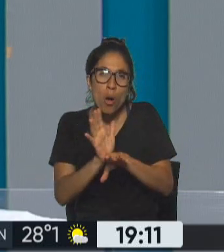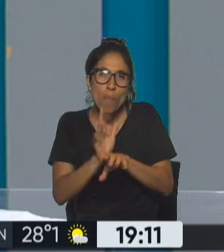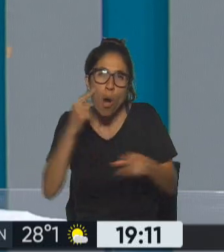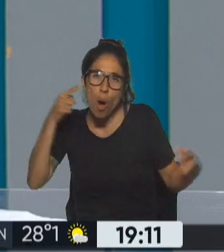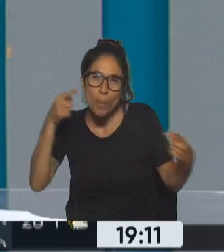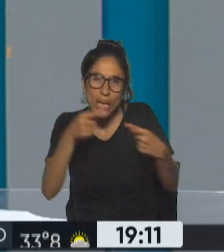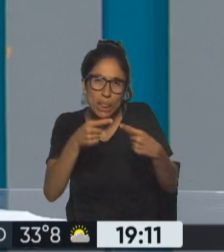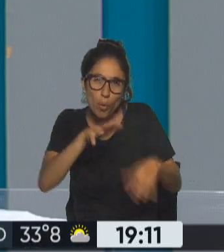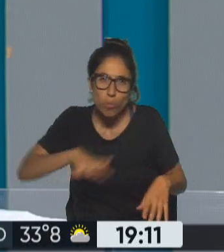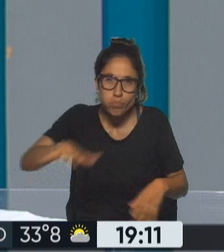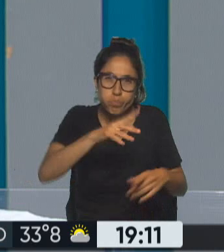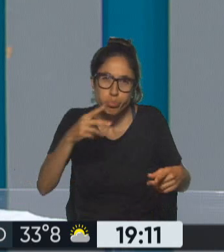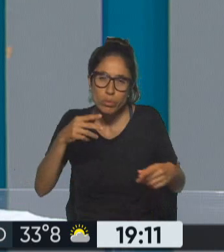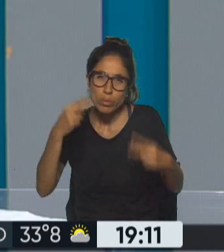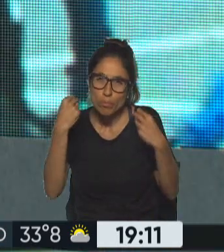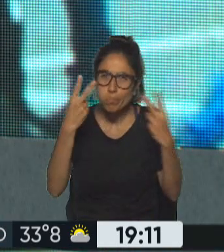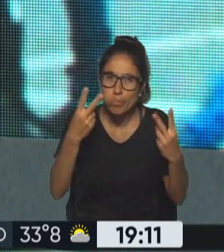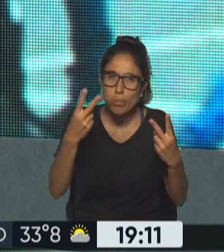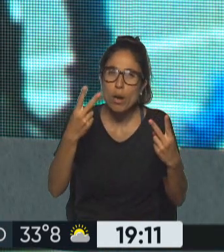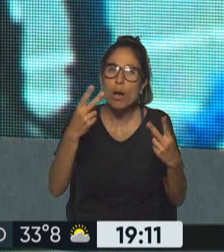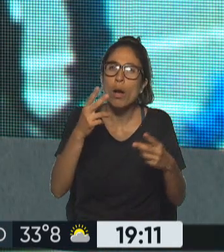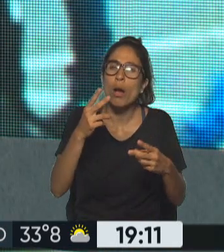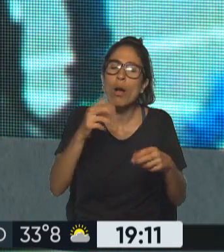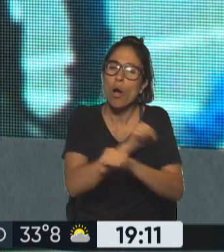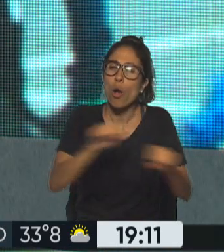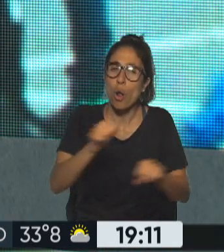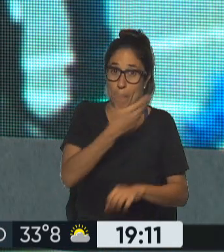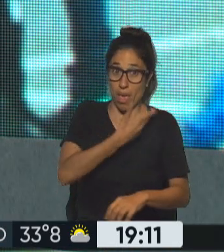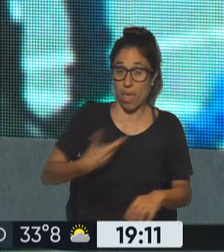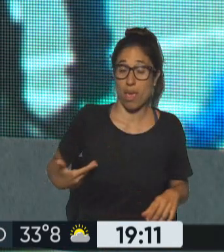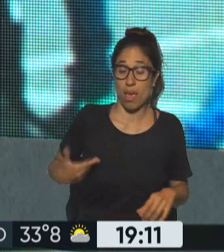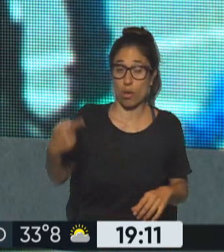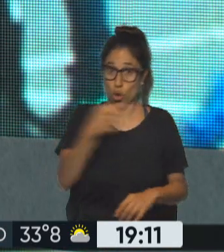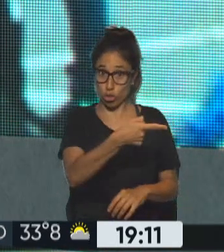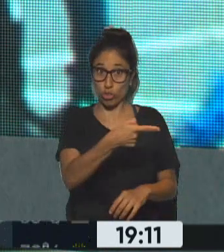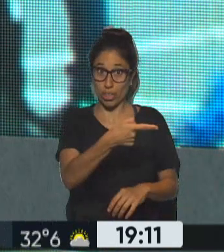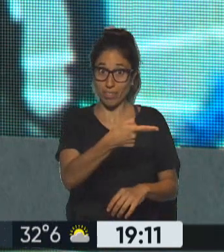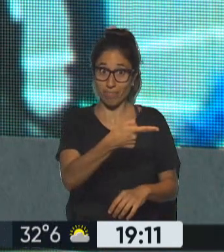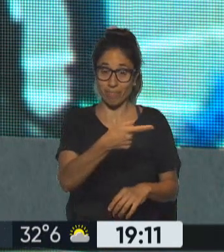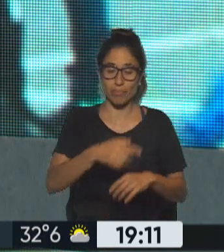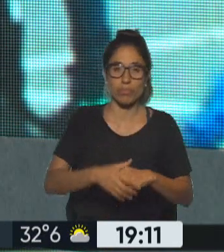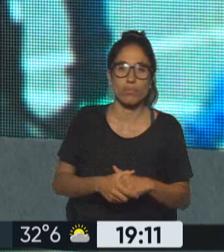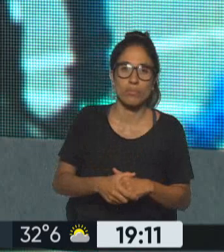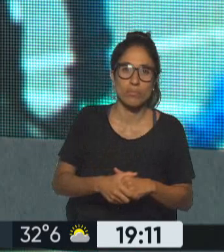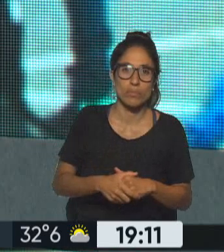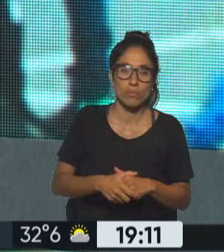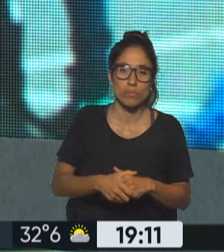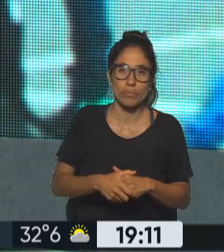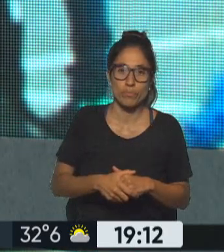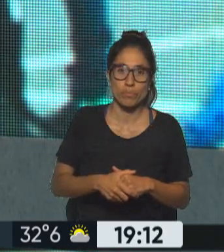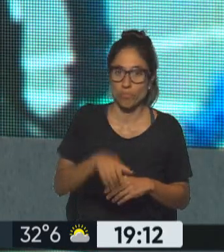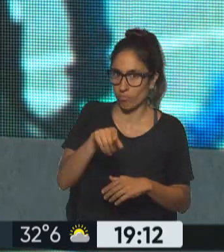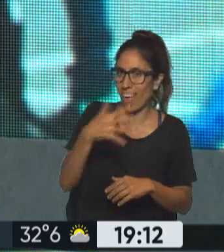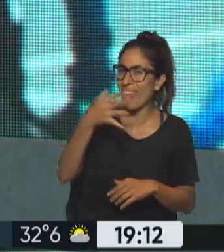que decirlo con todas las palabras que de ninguna manera se puede reducir, limitar, simplificar a un hecho ni aislado ni